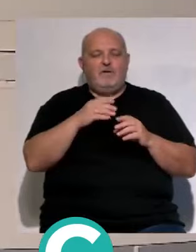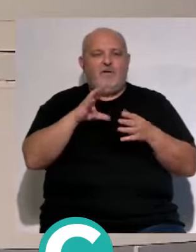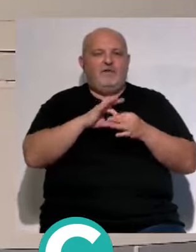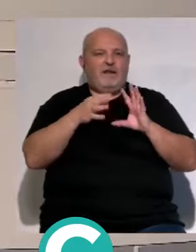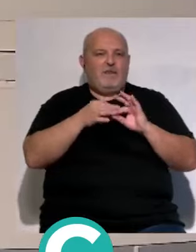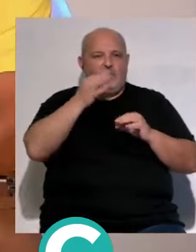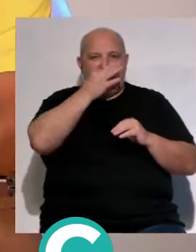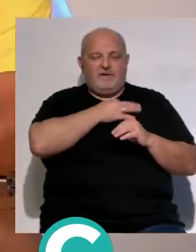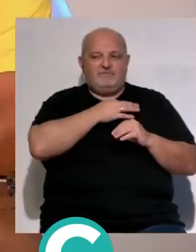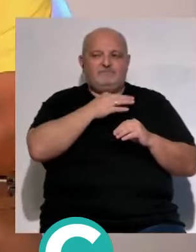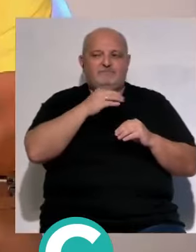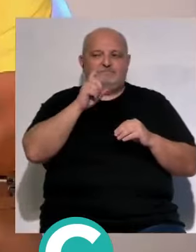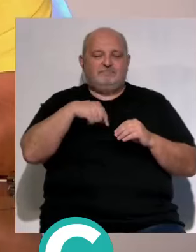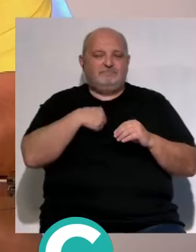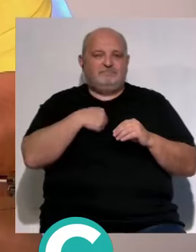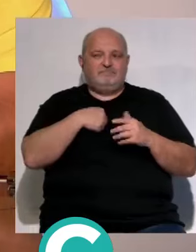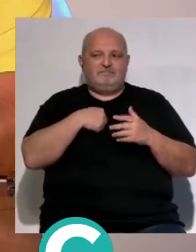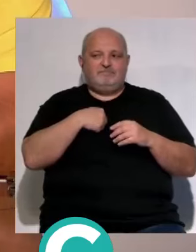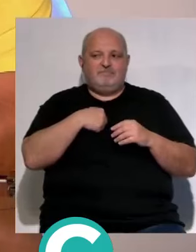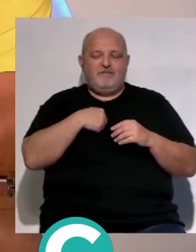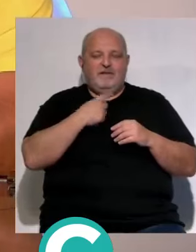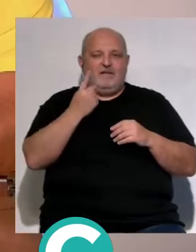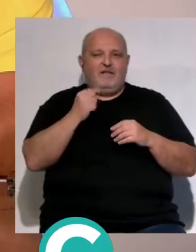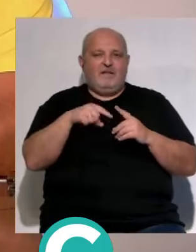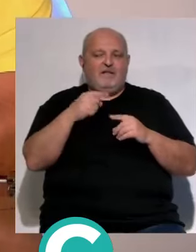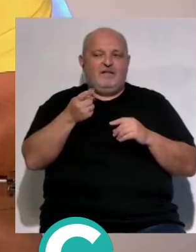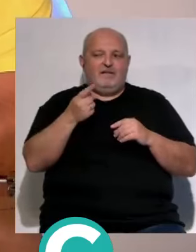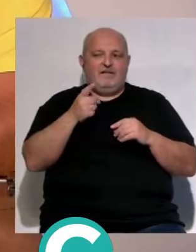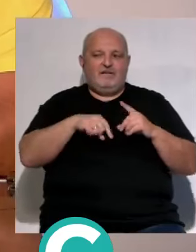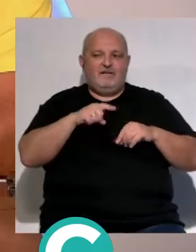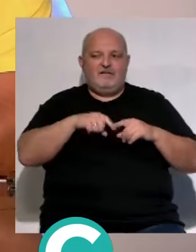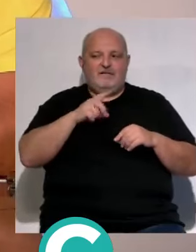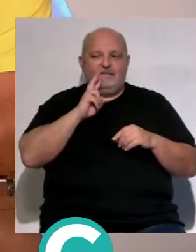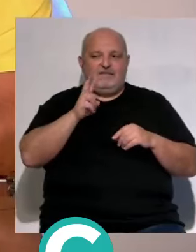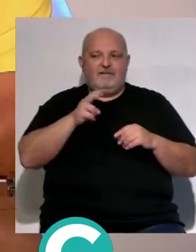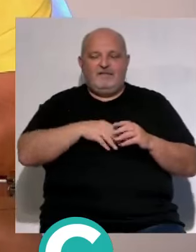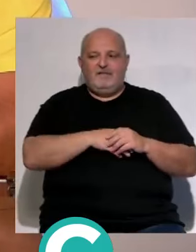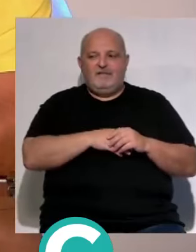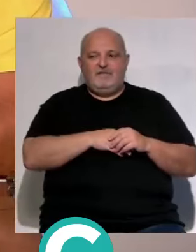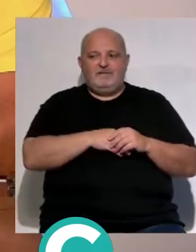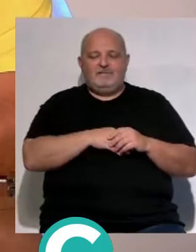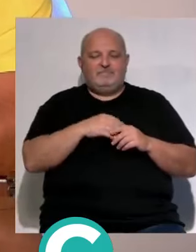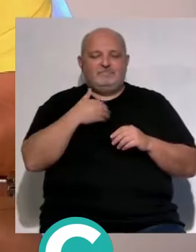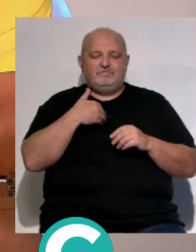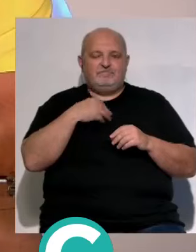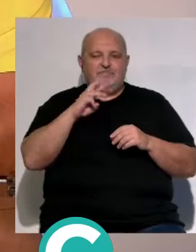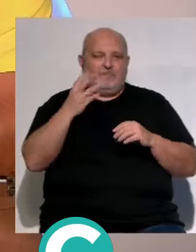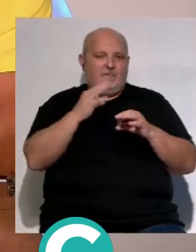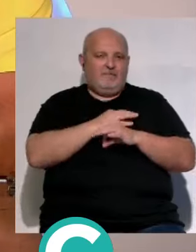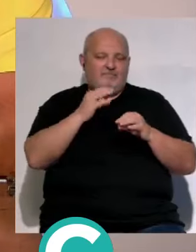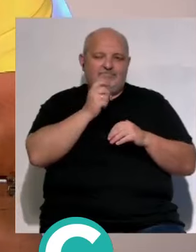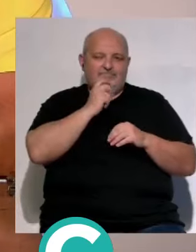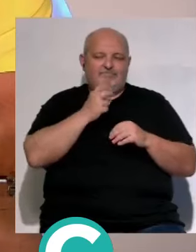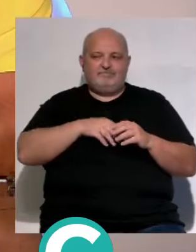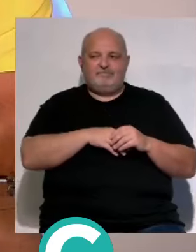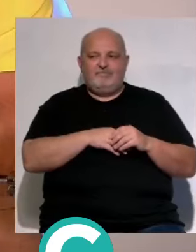igual y lo conectamos nos conectamos al día siguiente hay que trabajar yo la otra mañana creo que no